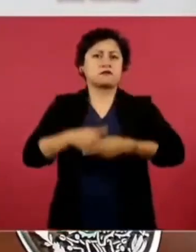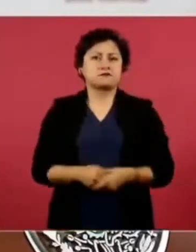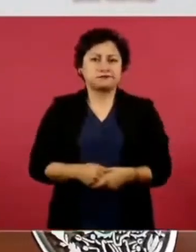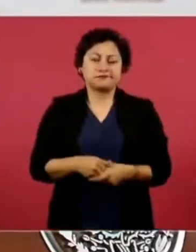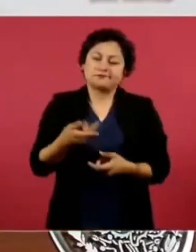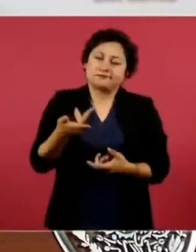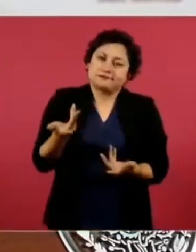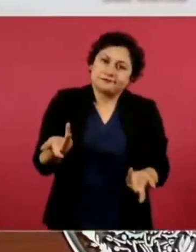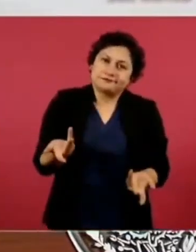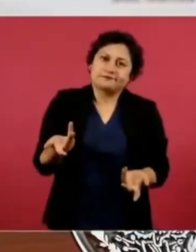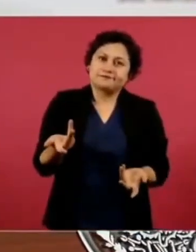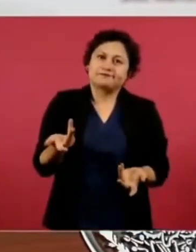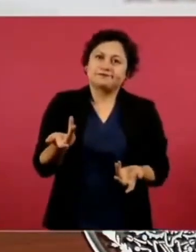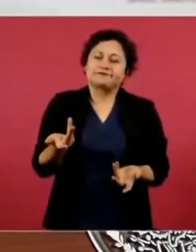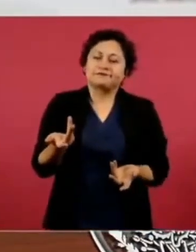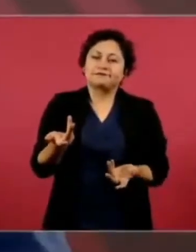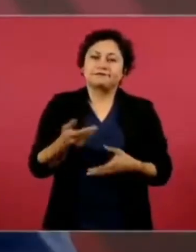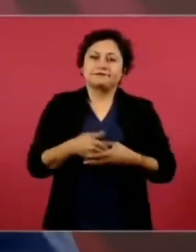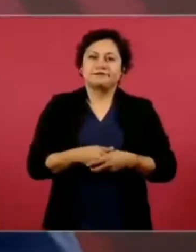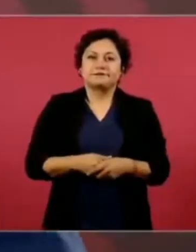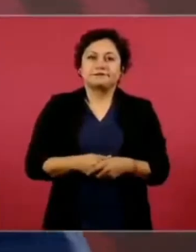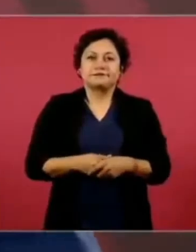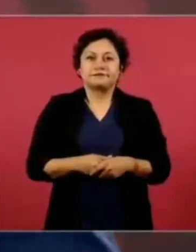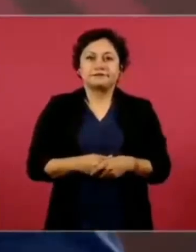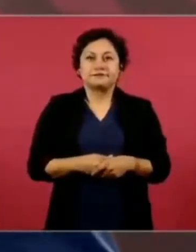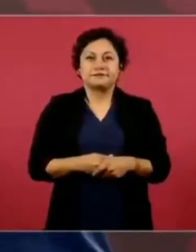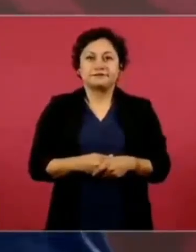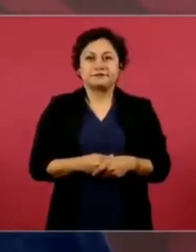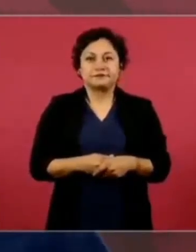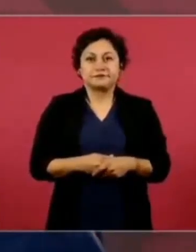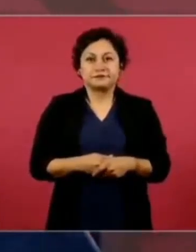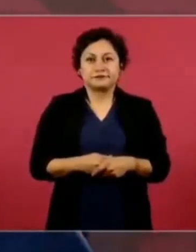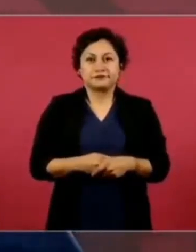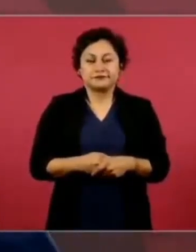en vez de que se